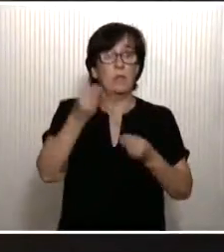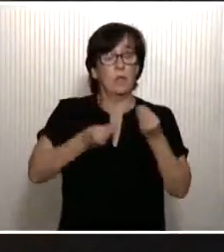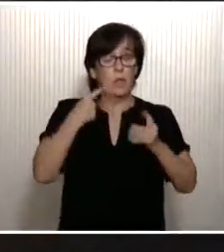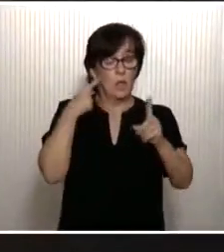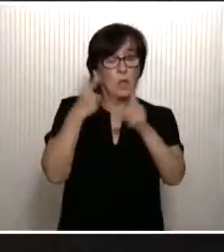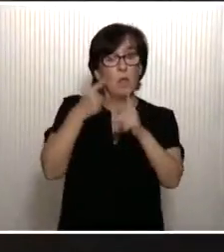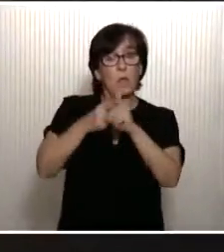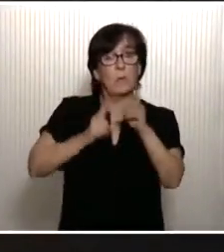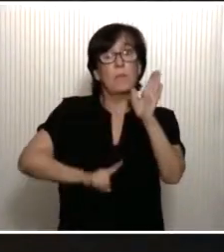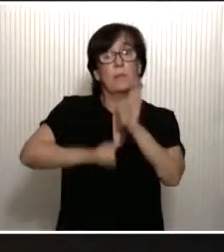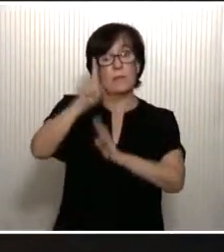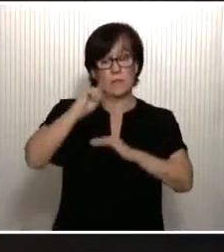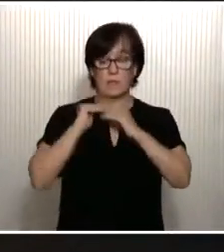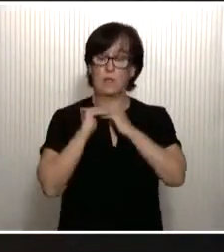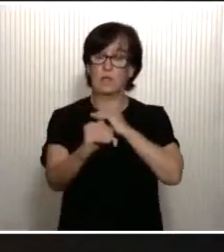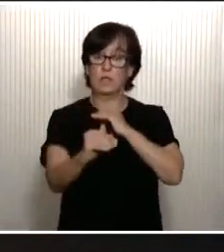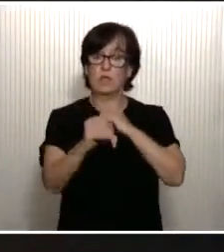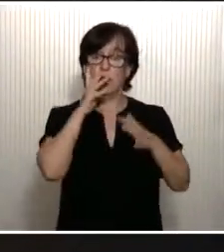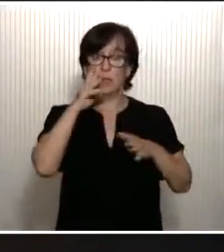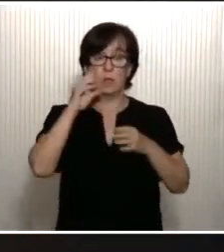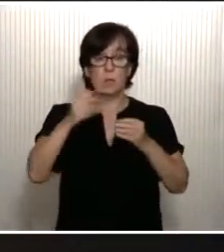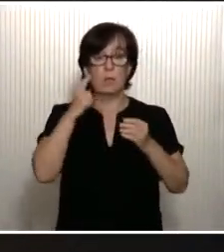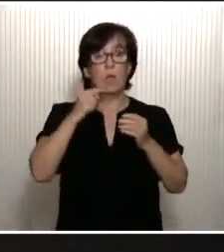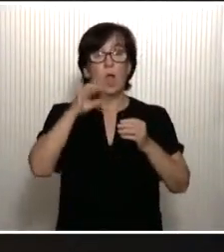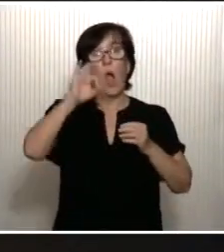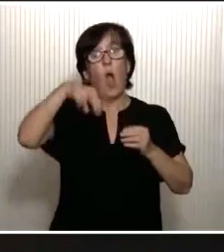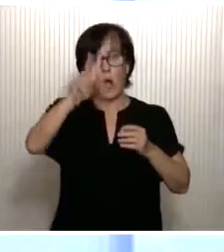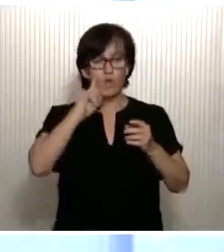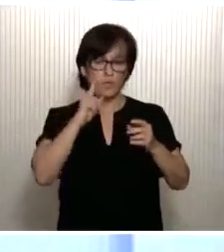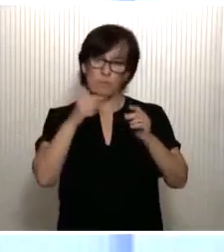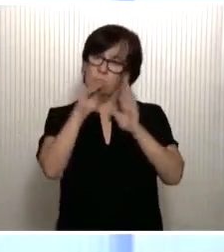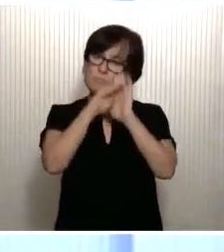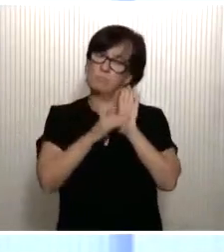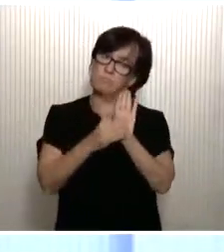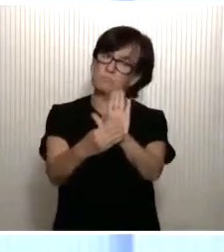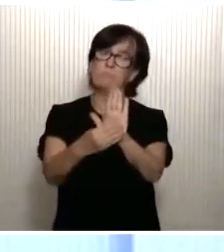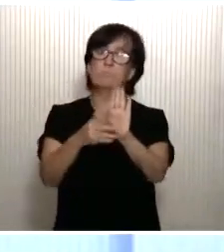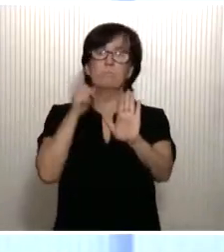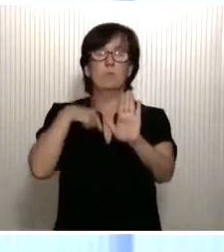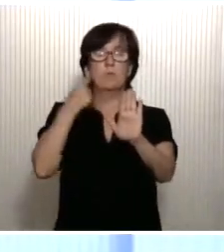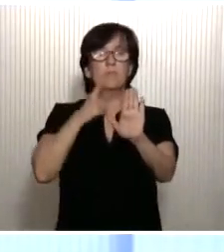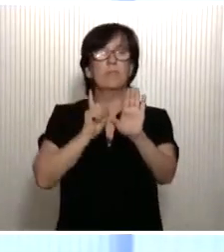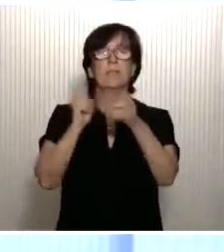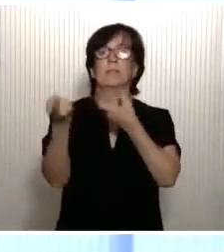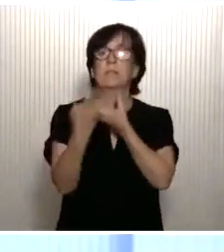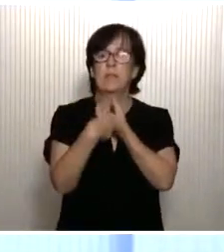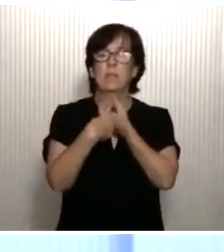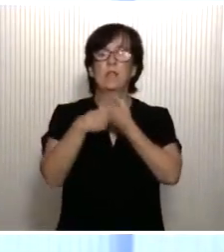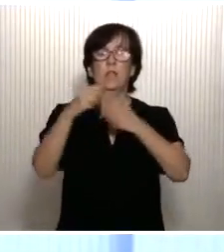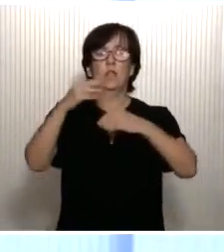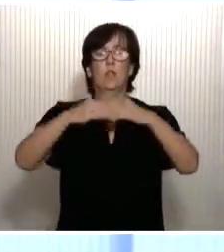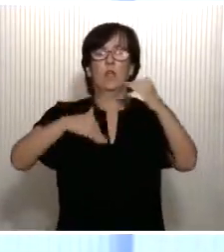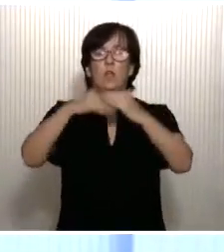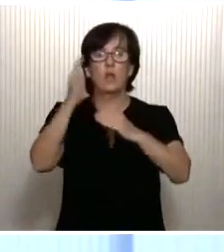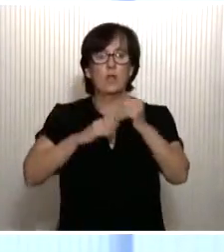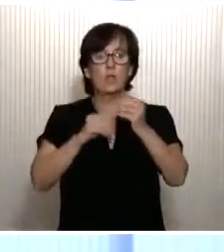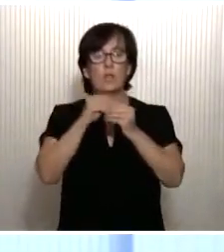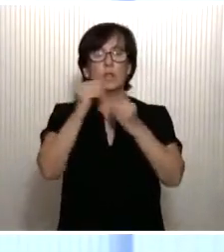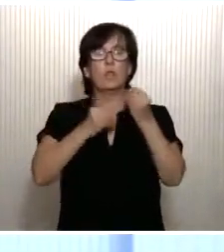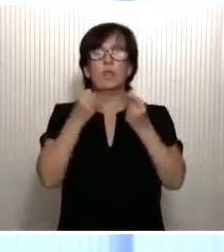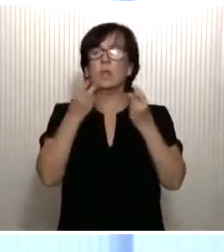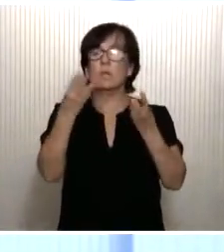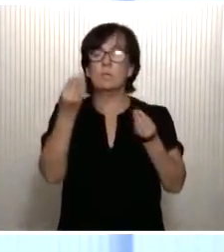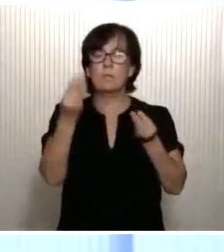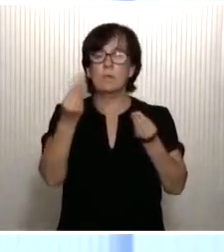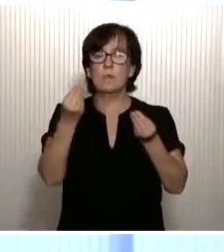Objetivos de Desarrollo Sostenible marcados por Naciones Unidas y también que se inscribe y se construye sobre los abundantes